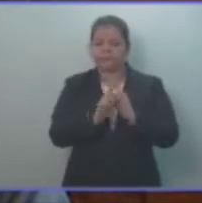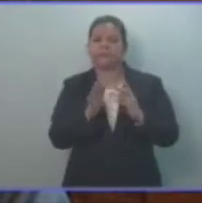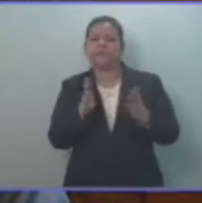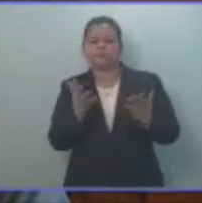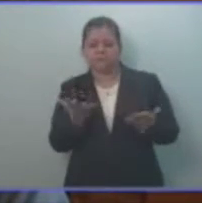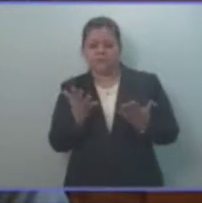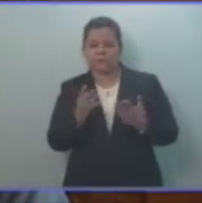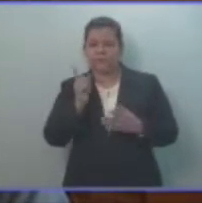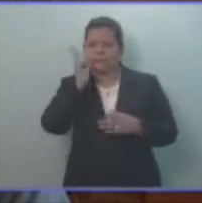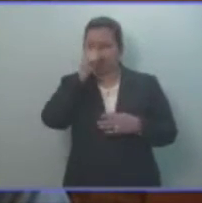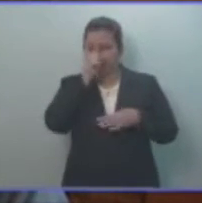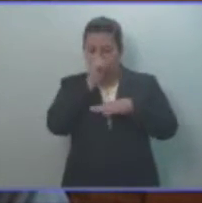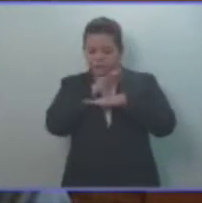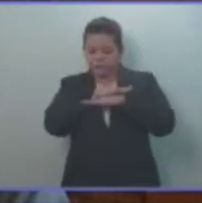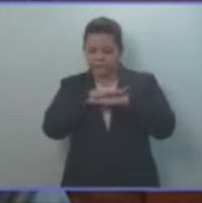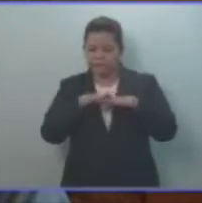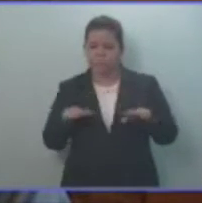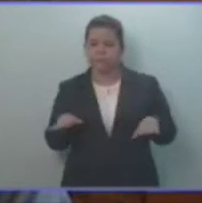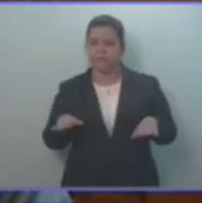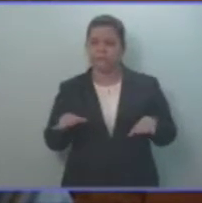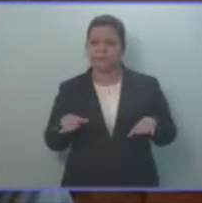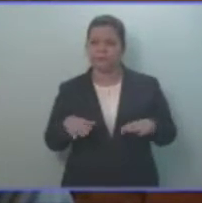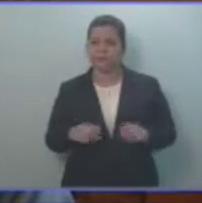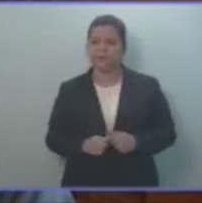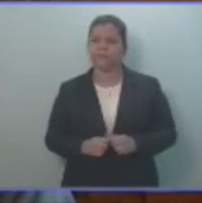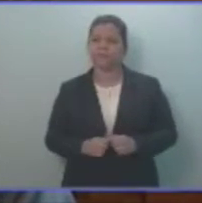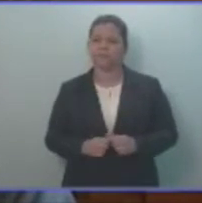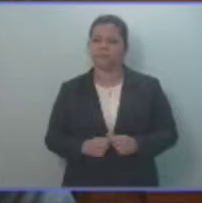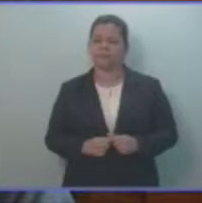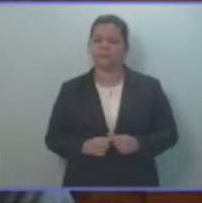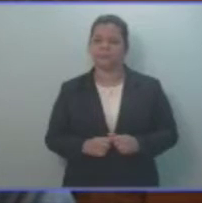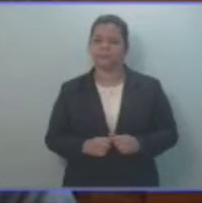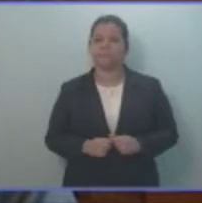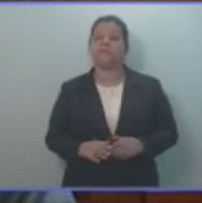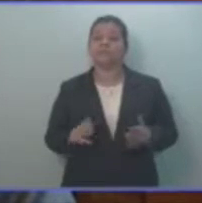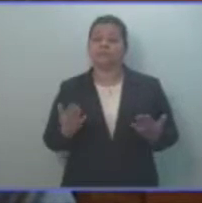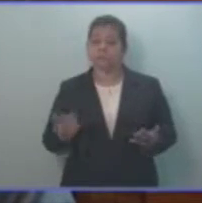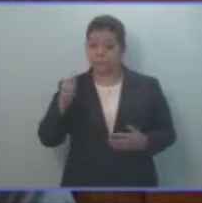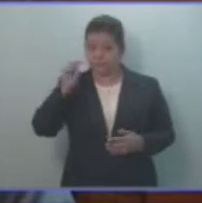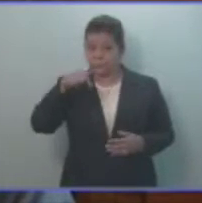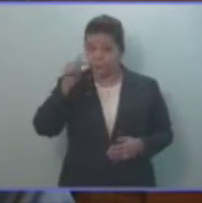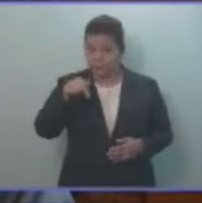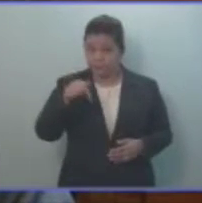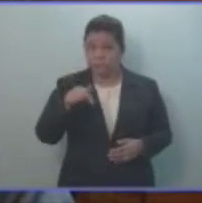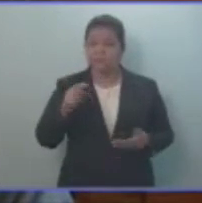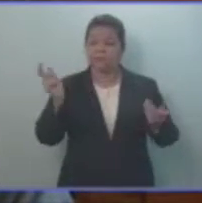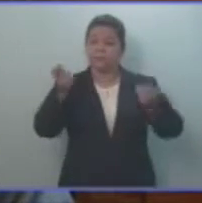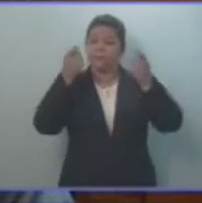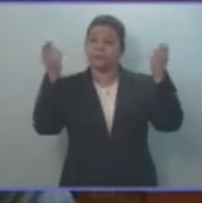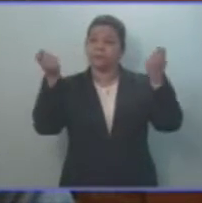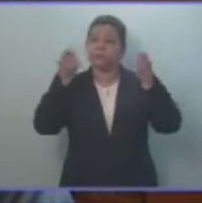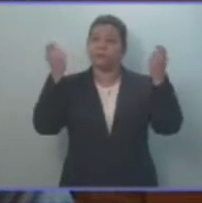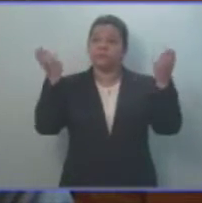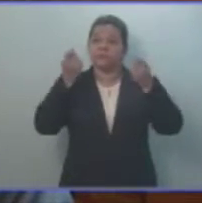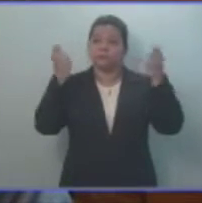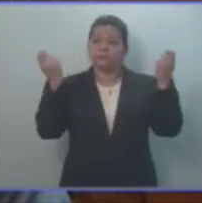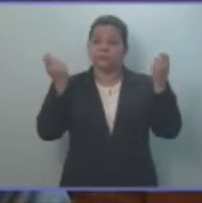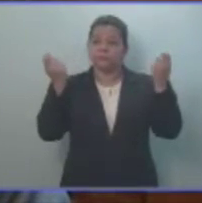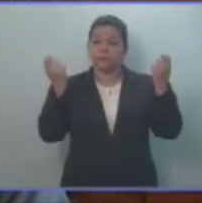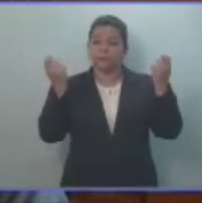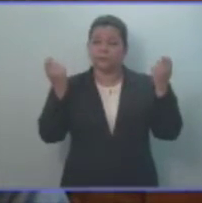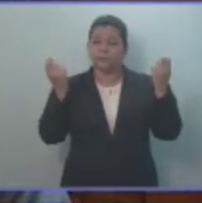introducir un minuto de silencio, ya que este día se conmemora el